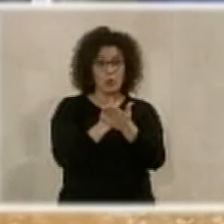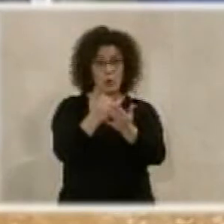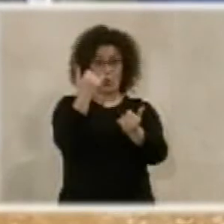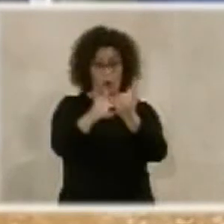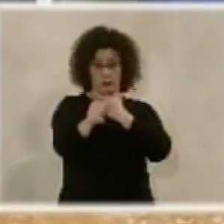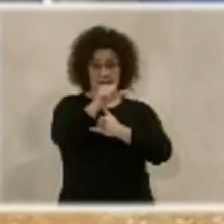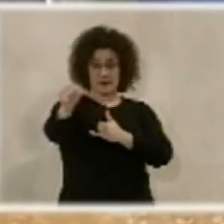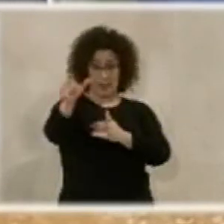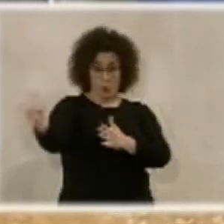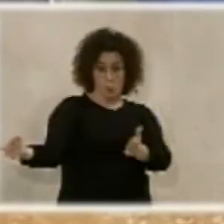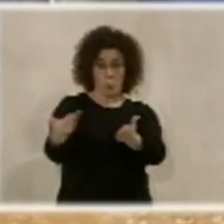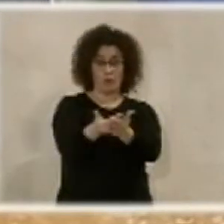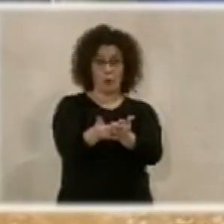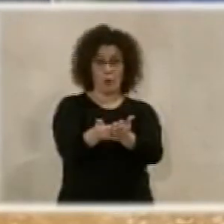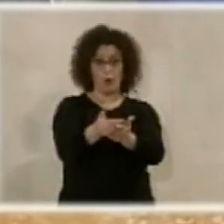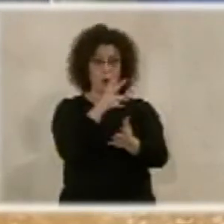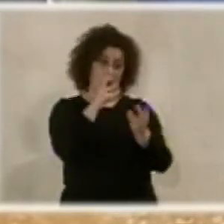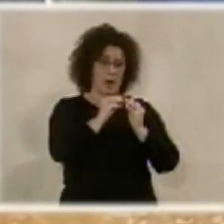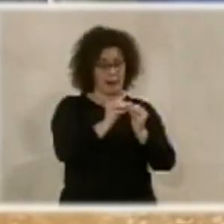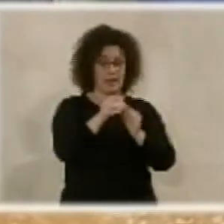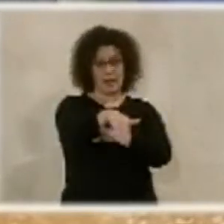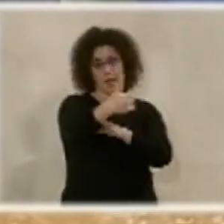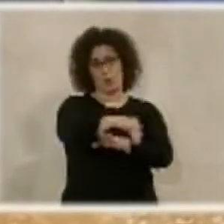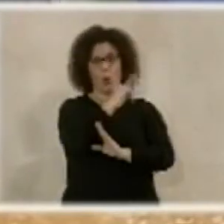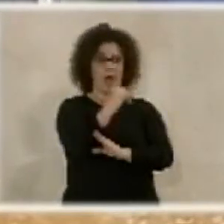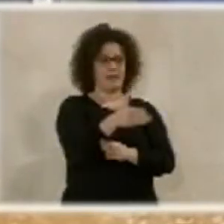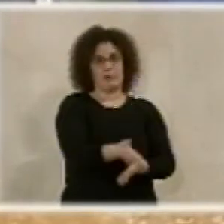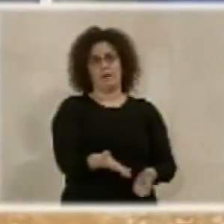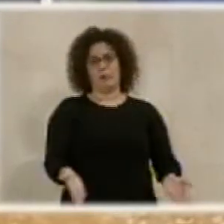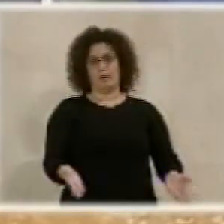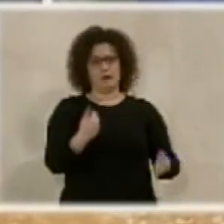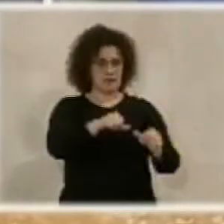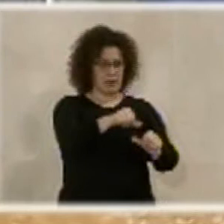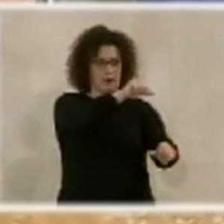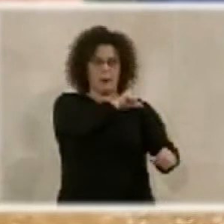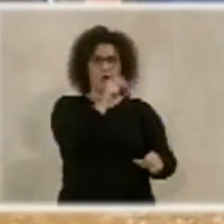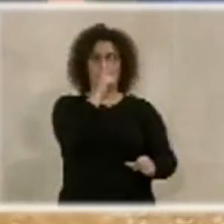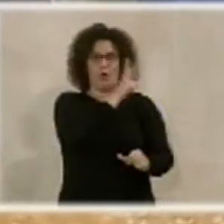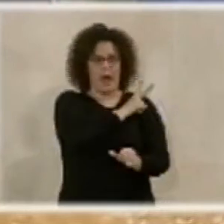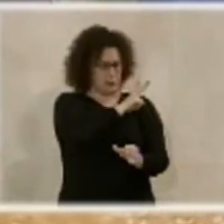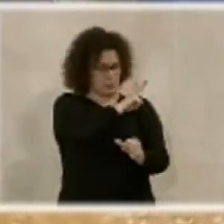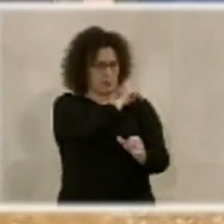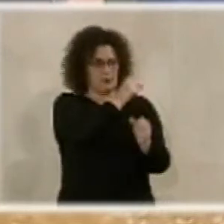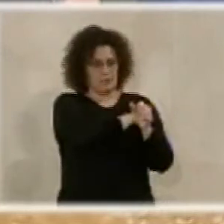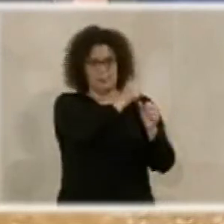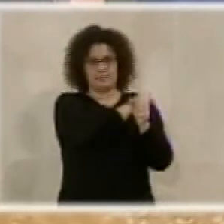semana trajeron aquí una moción para que arreglásemos los caminos de la Juáida. Mire usted, después de dos años de estar